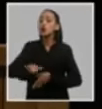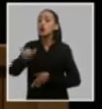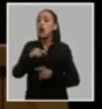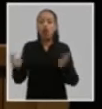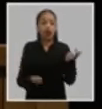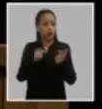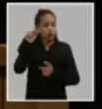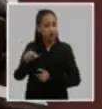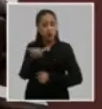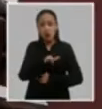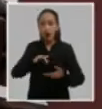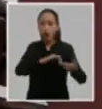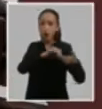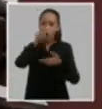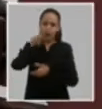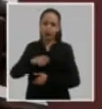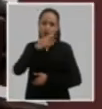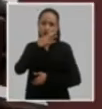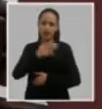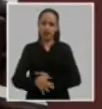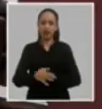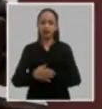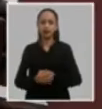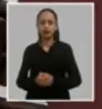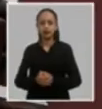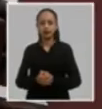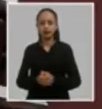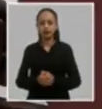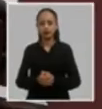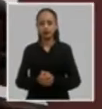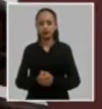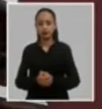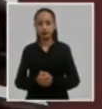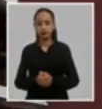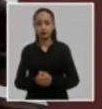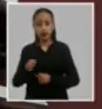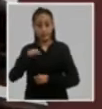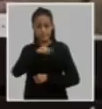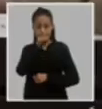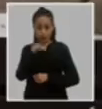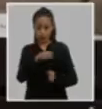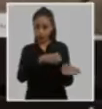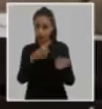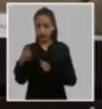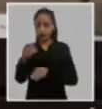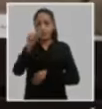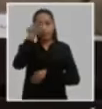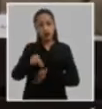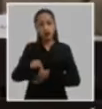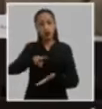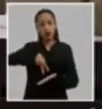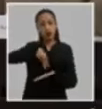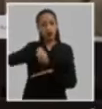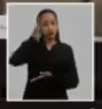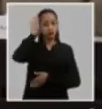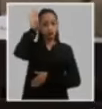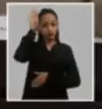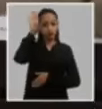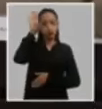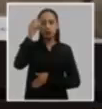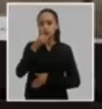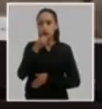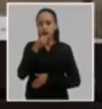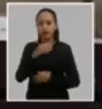de la generación del centenario compañeros que tengan opinión y quieren aportar algo yo me quería referir en primer lugar